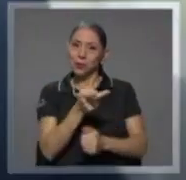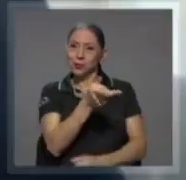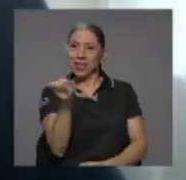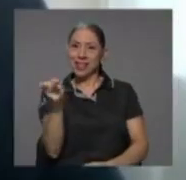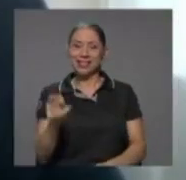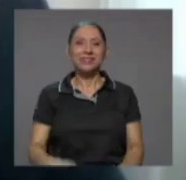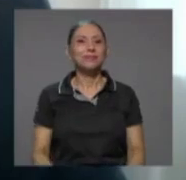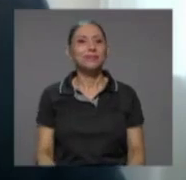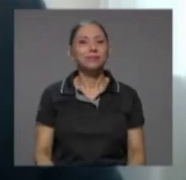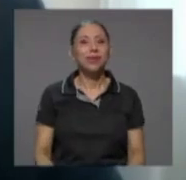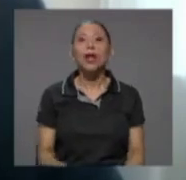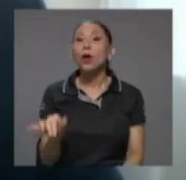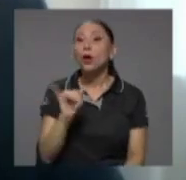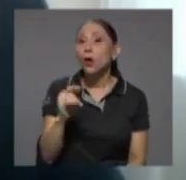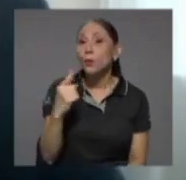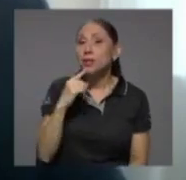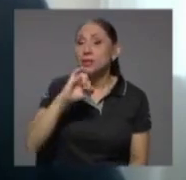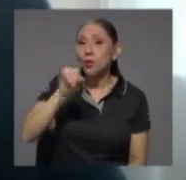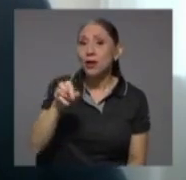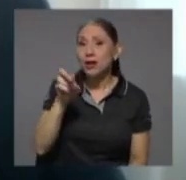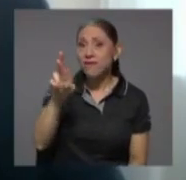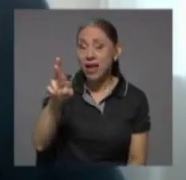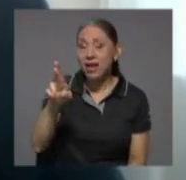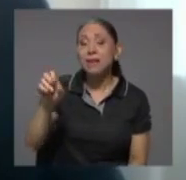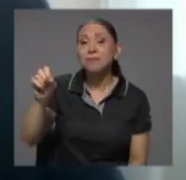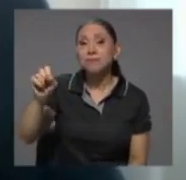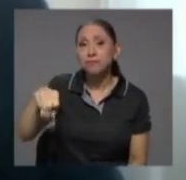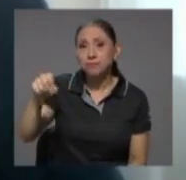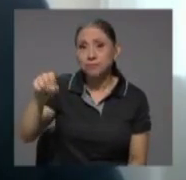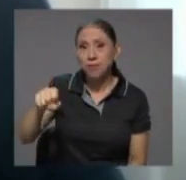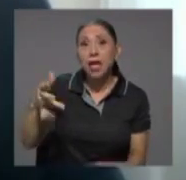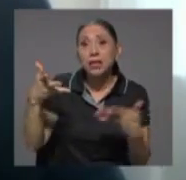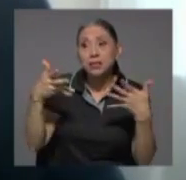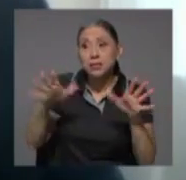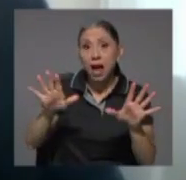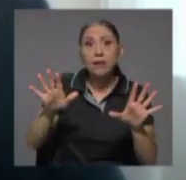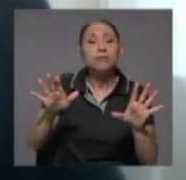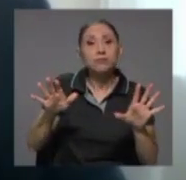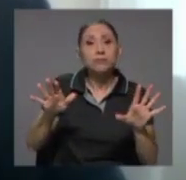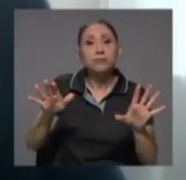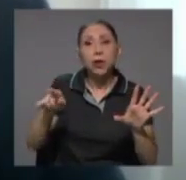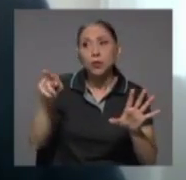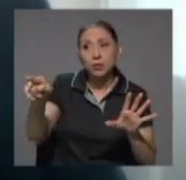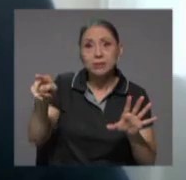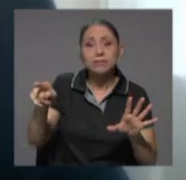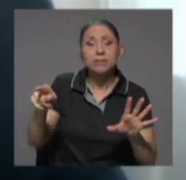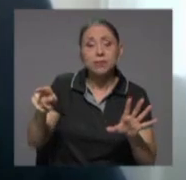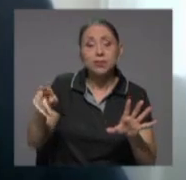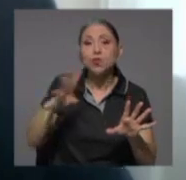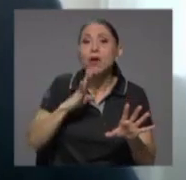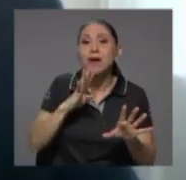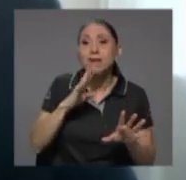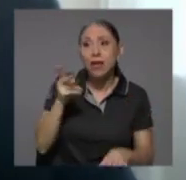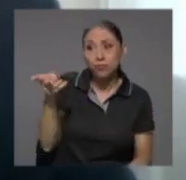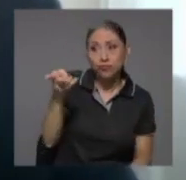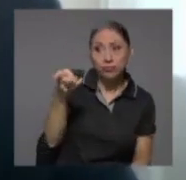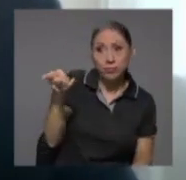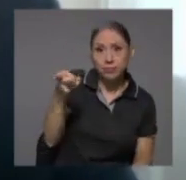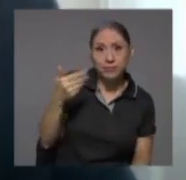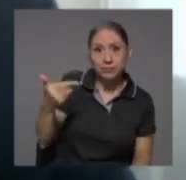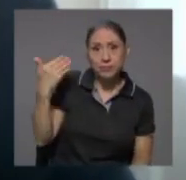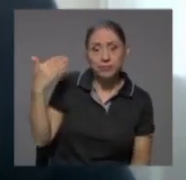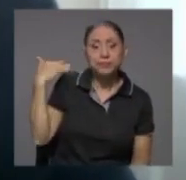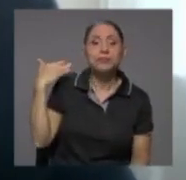Rafael definitivamente y ya lo han señalado con claridad mis mis antecesores en el uso de la